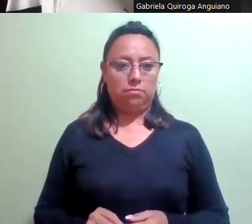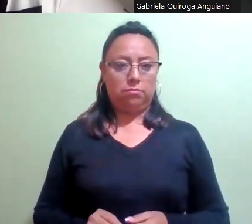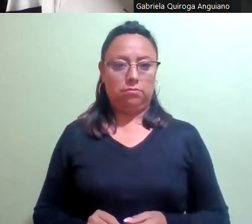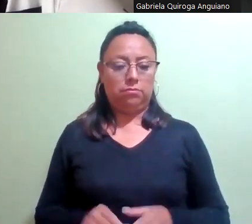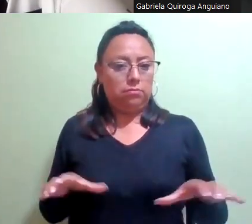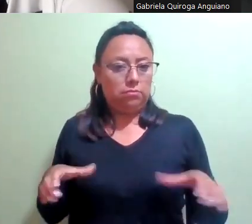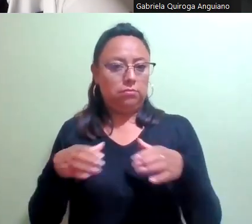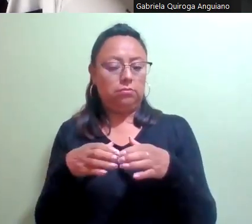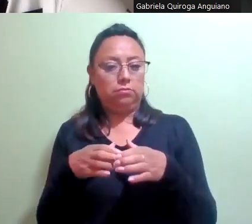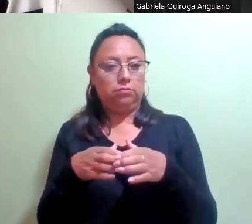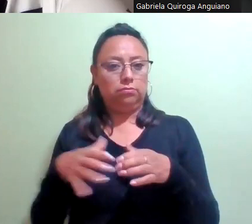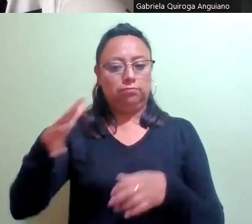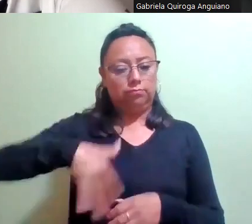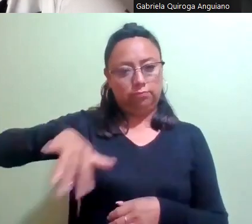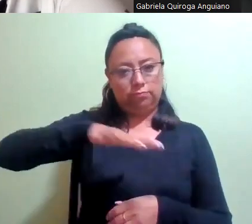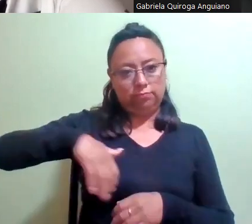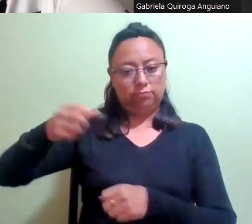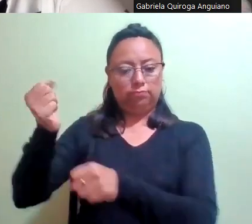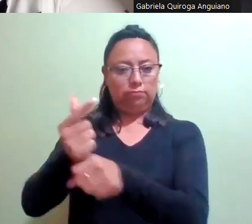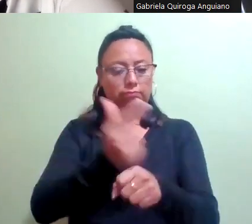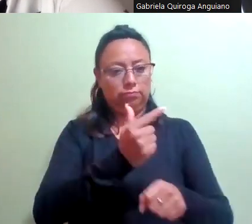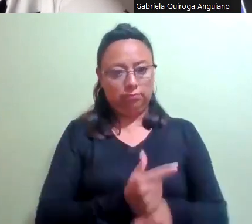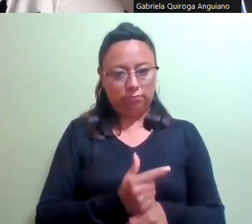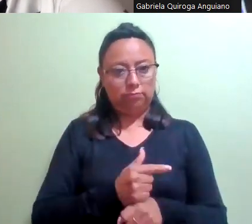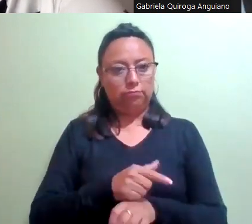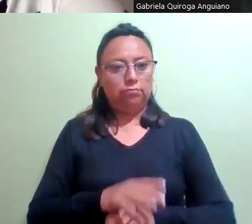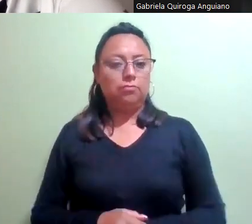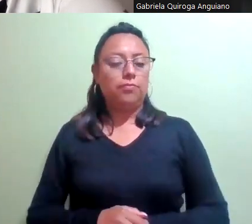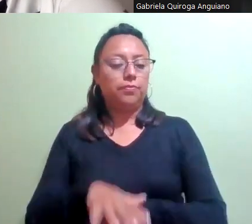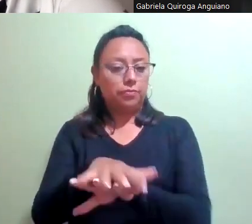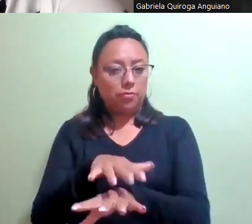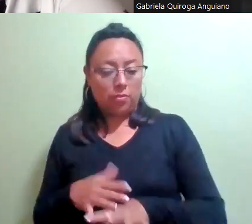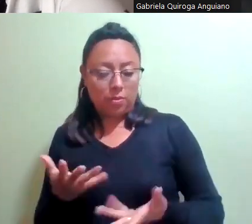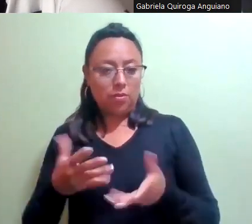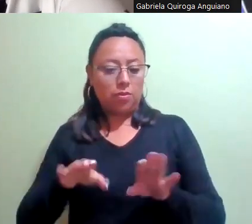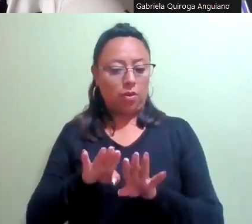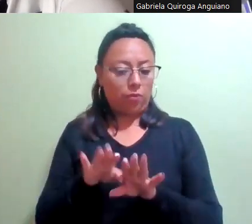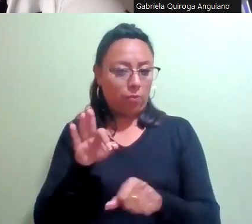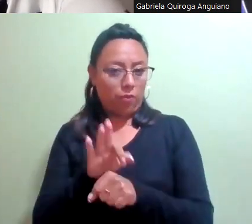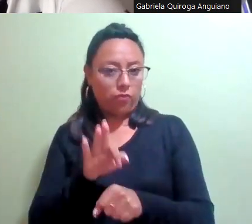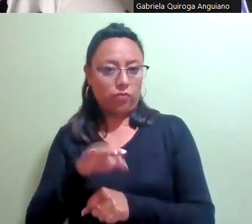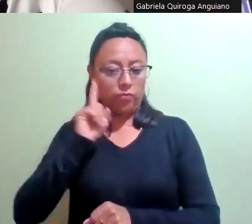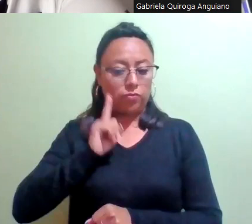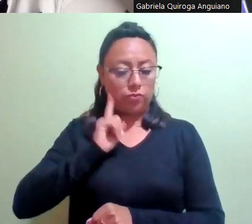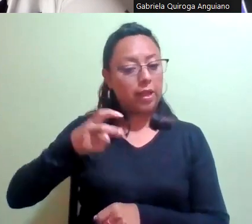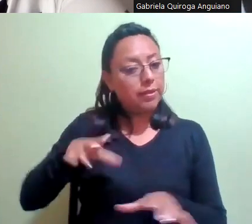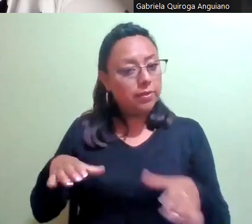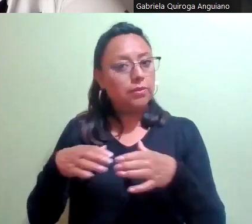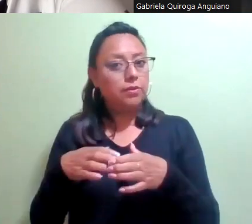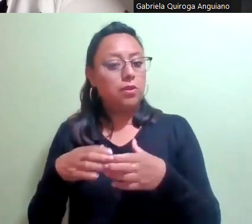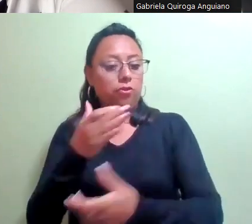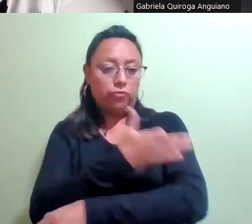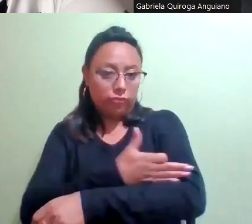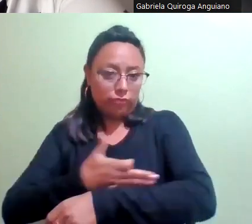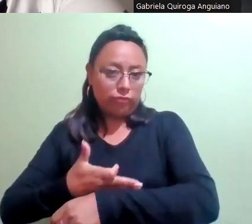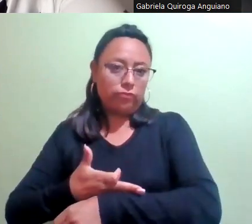Colectivo Buscando nos encontramos Tlalpan en la categoría por su trabajo a favor de las mujeres. Es un colectivo integrado por familiares